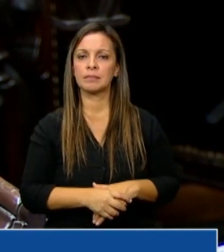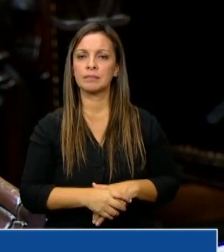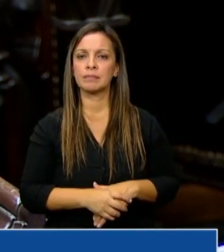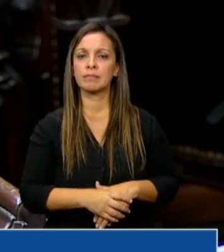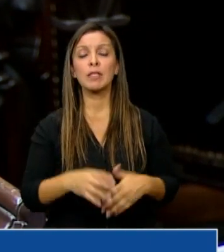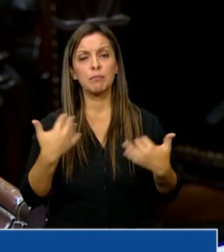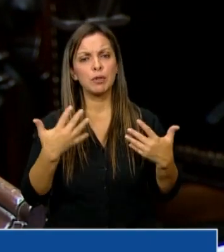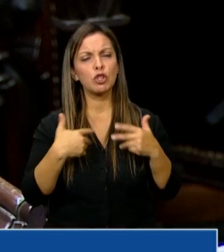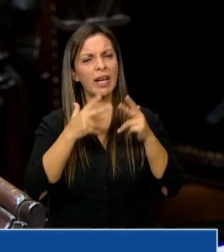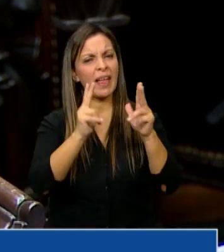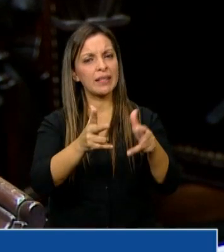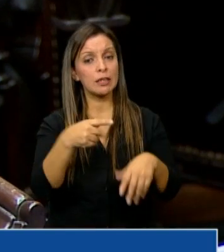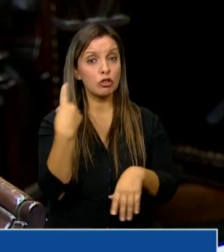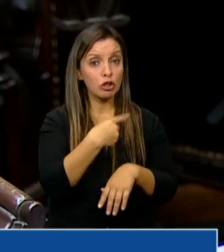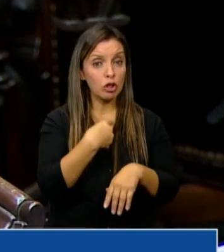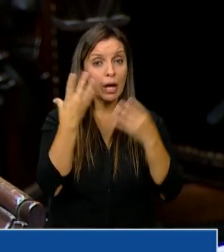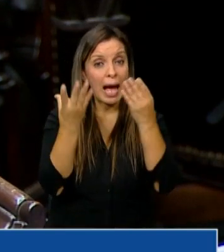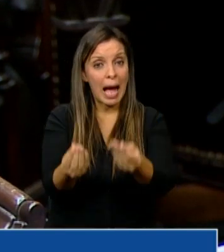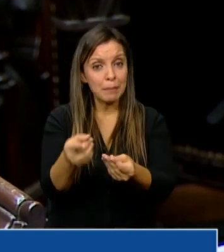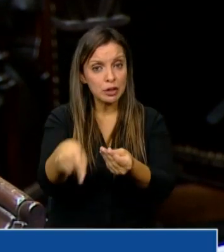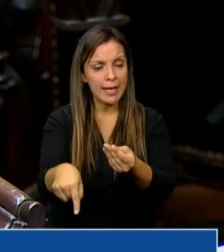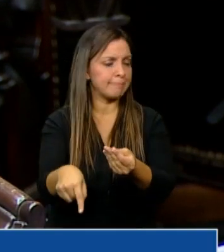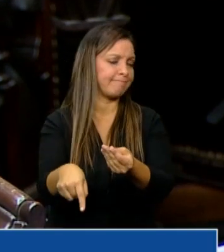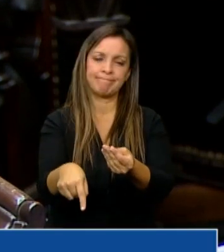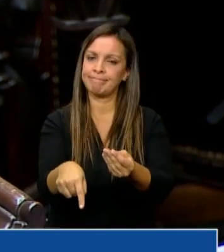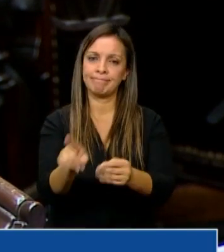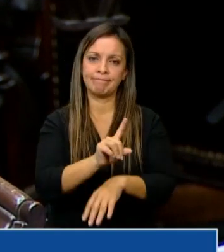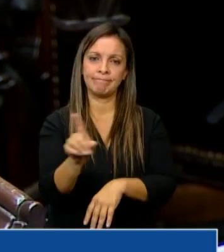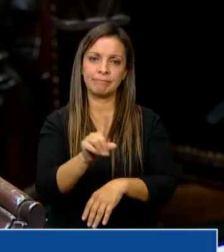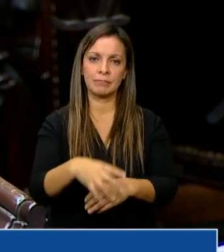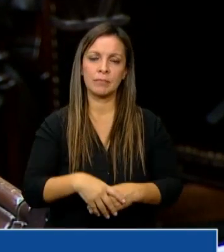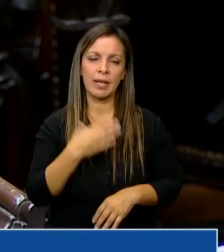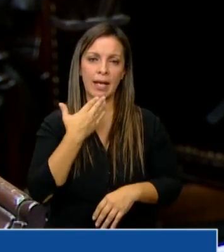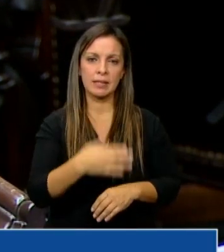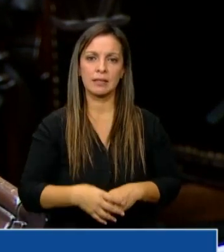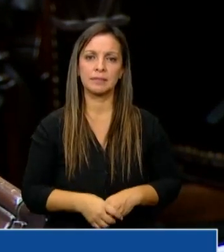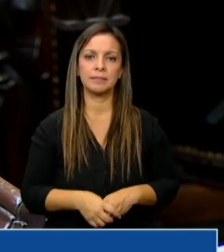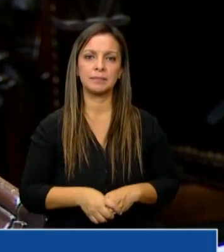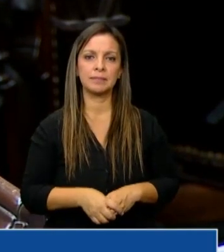Por eso quería decir que nosotros no vamos a acompañar este proyecto, señor Presidente. Gracias.